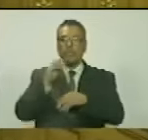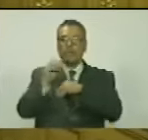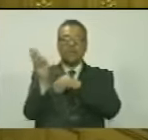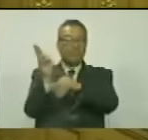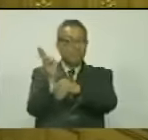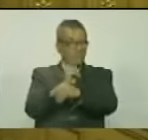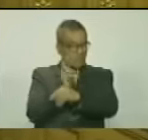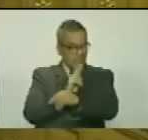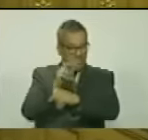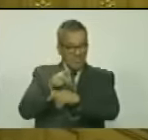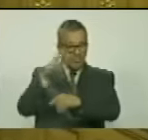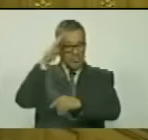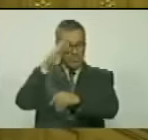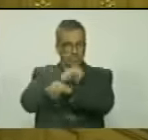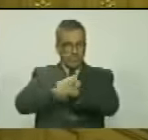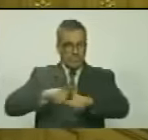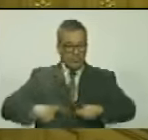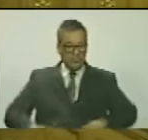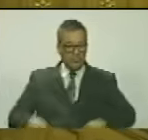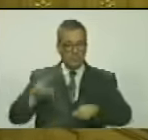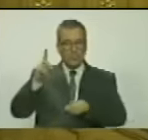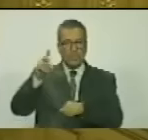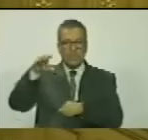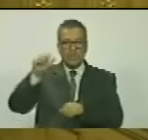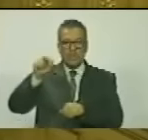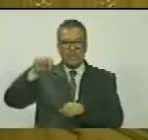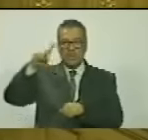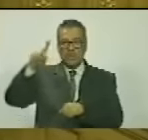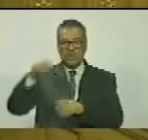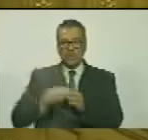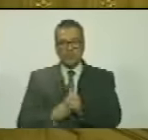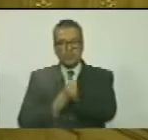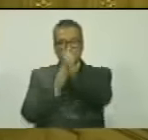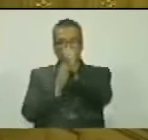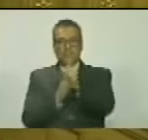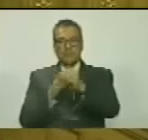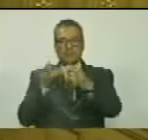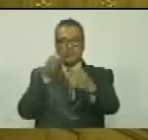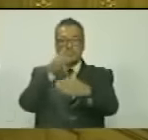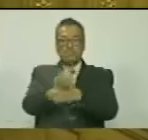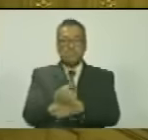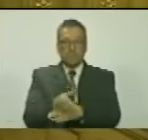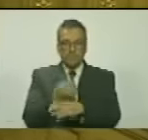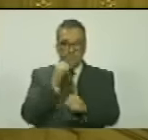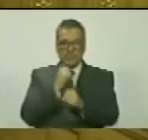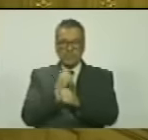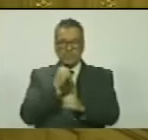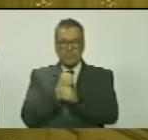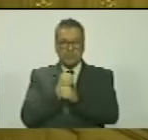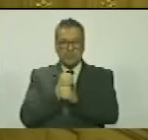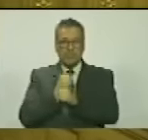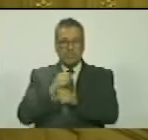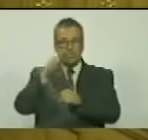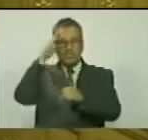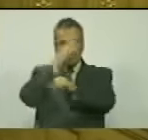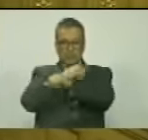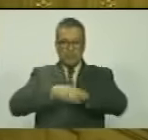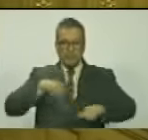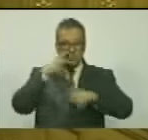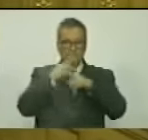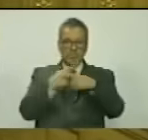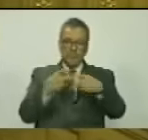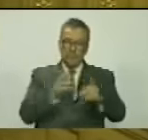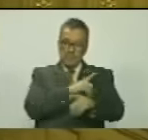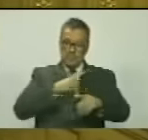inmediatamente el general Domingo Antonio Sifontes comandó una operación cívico militar con